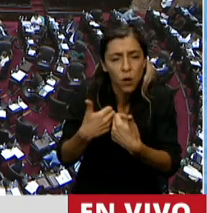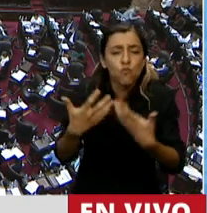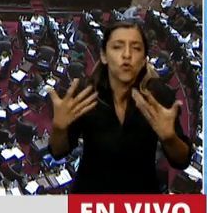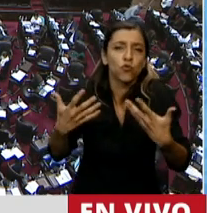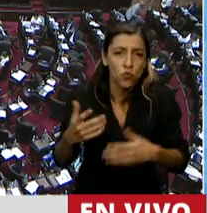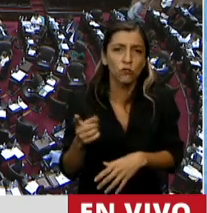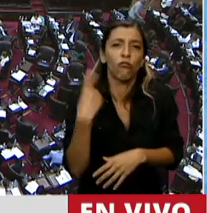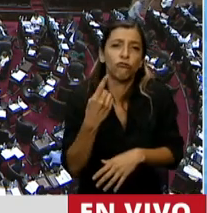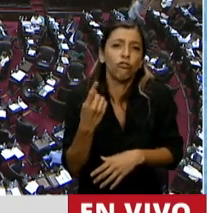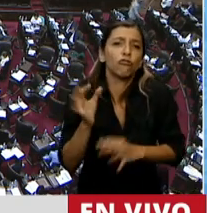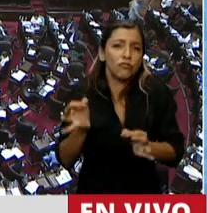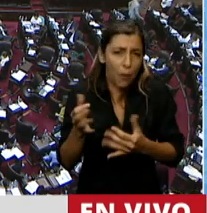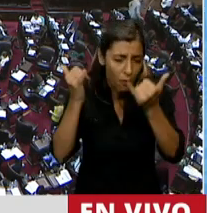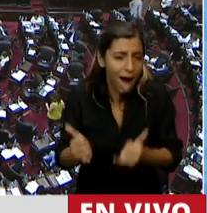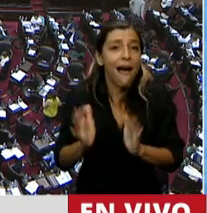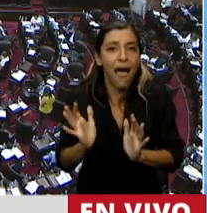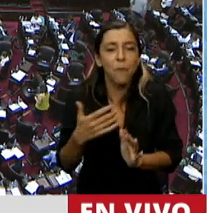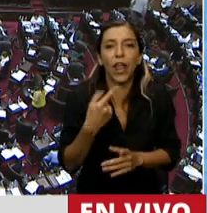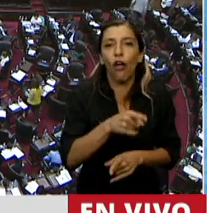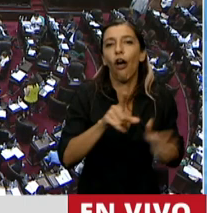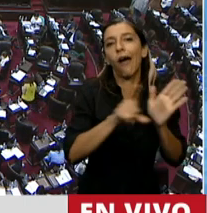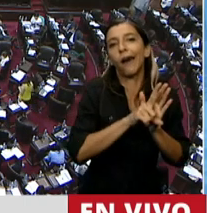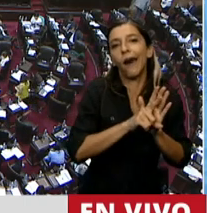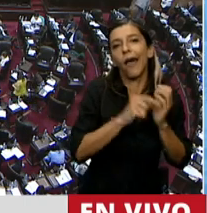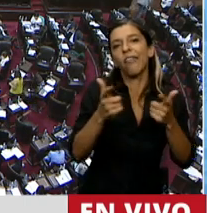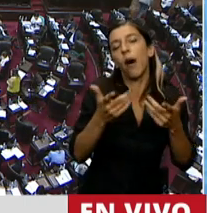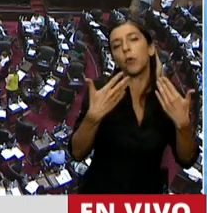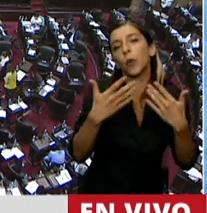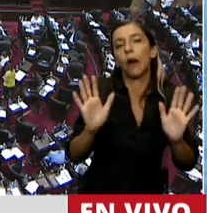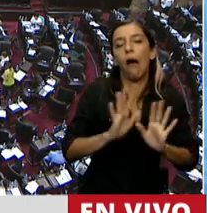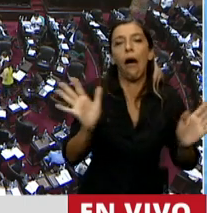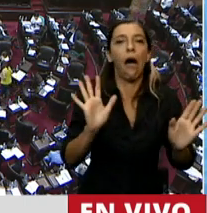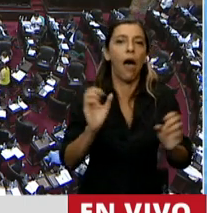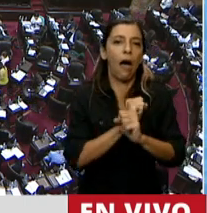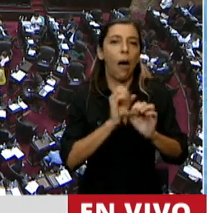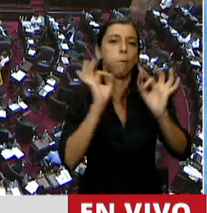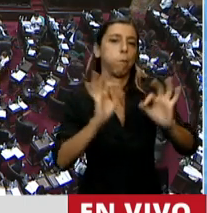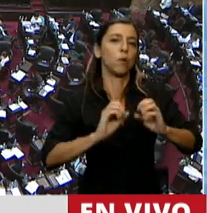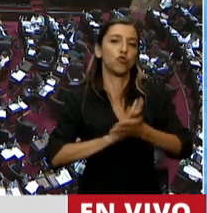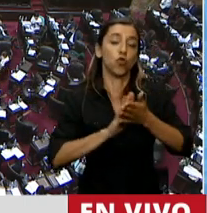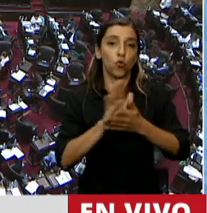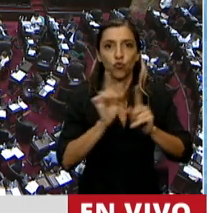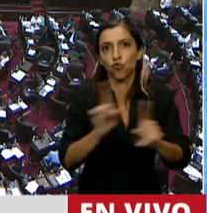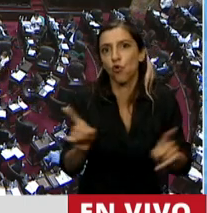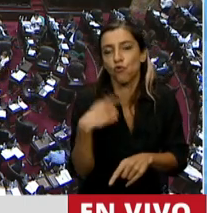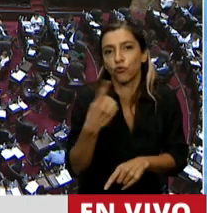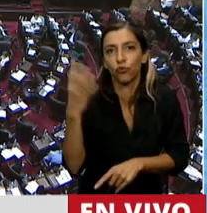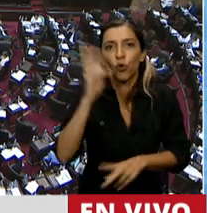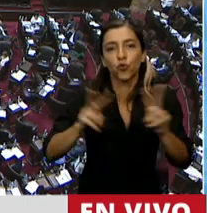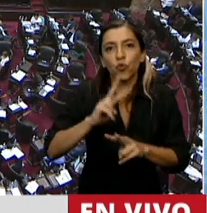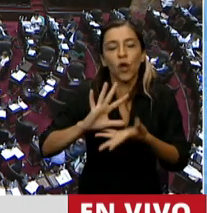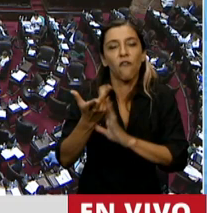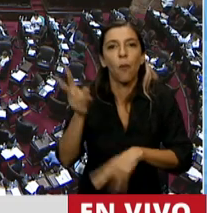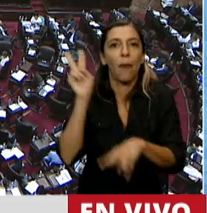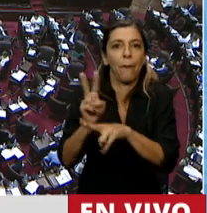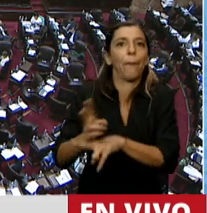legalizando el aborto, sino previniendo la concepción. introducir en ese contexto eso de que las mujeres ricas abortan